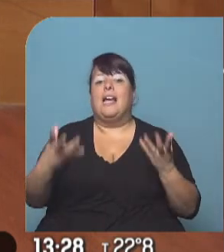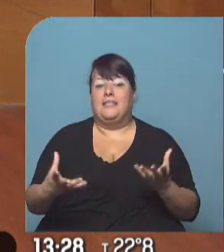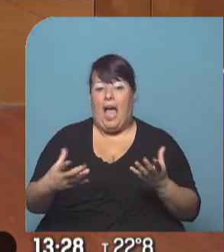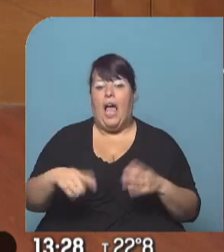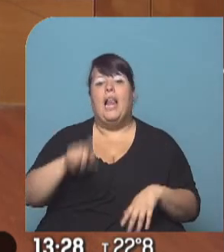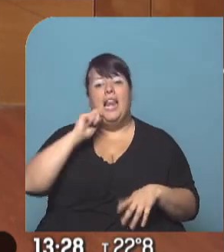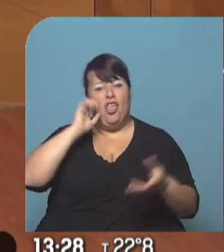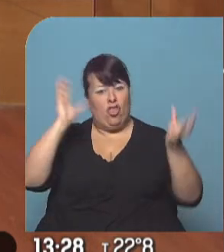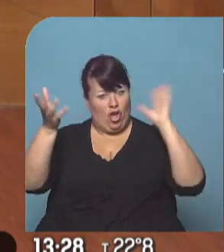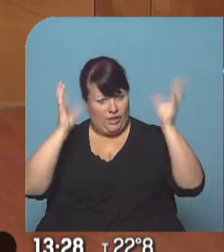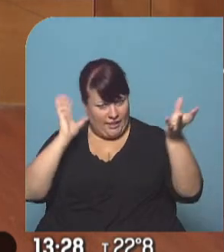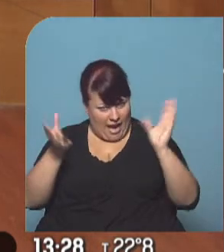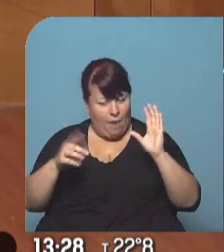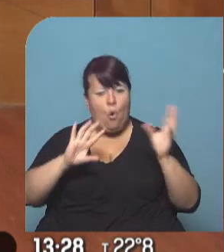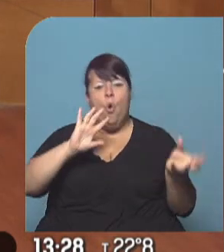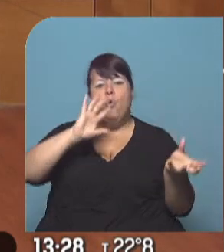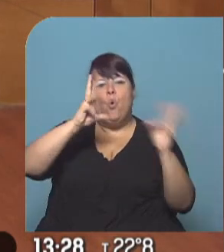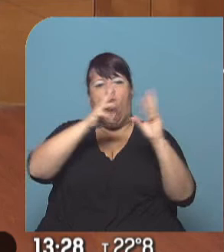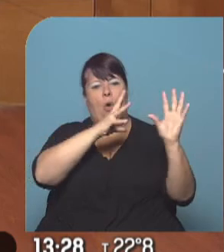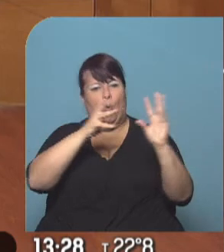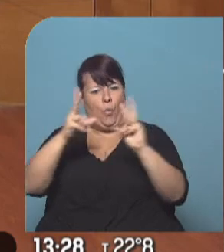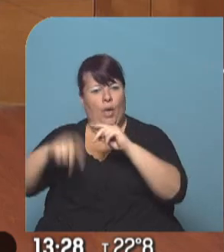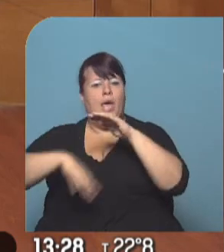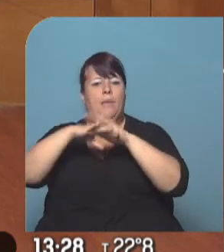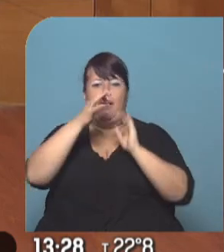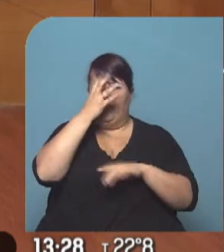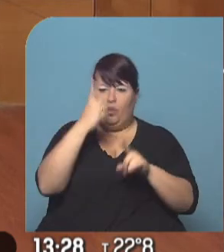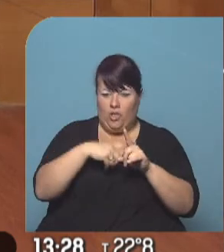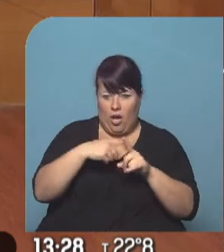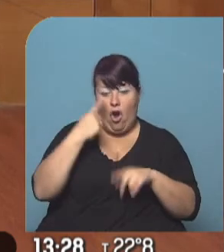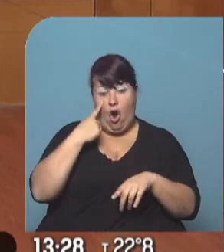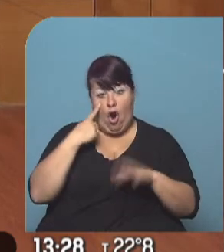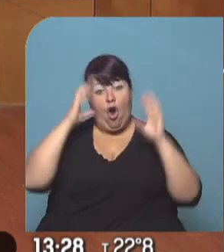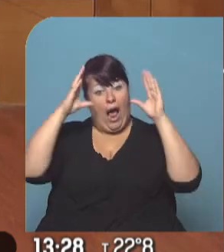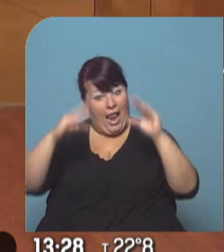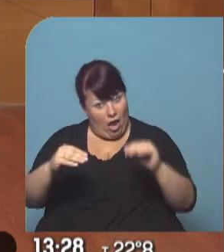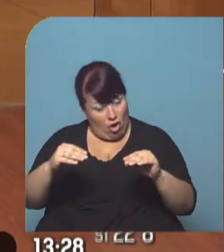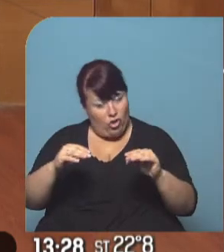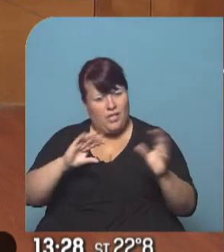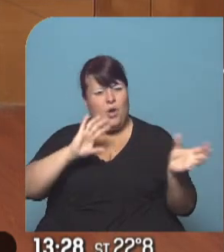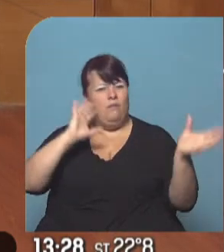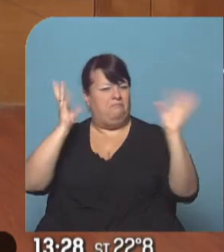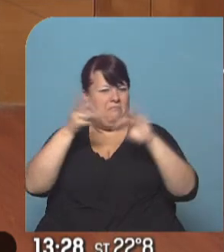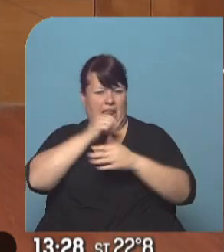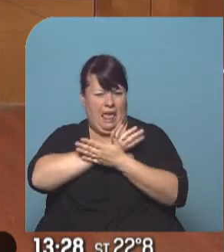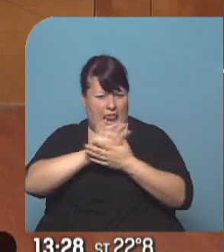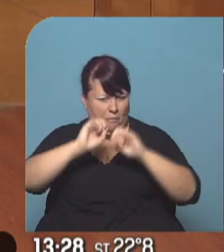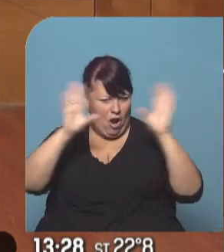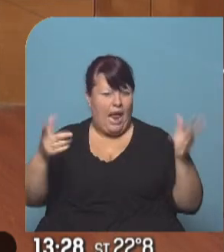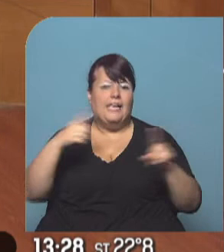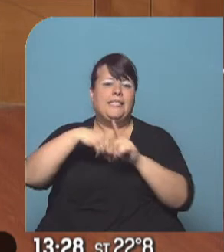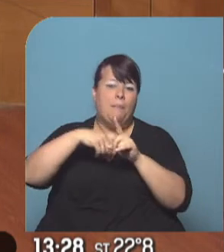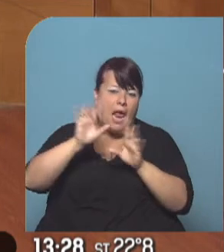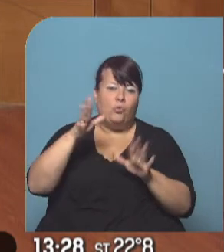Tendremos buenas condiciones meteorológicas. La nubosidad se irá desplazando, máximas de 24 grados. Y atención hacia la noche, cielo totalmente despejado y temperaturas que